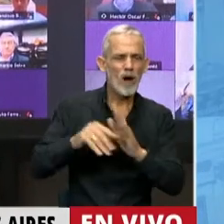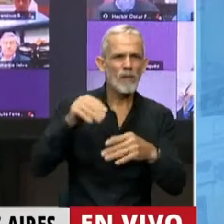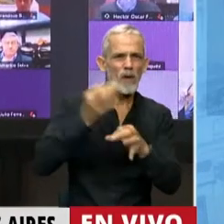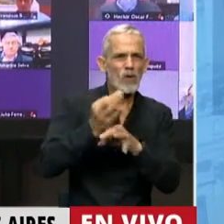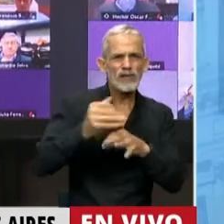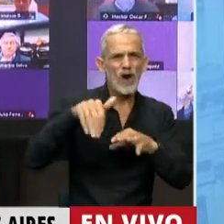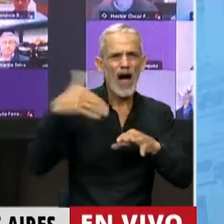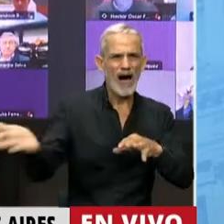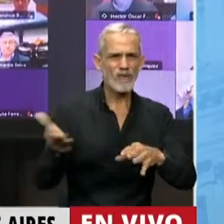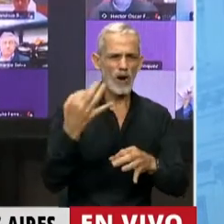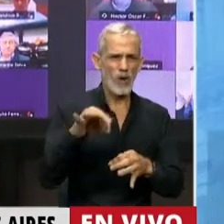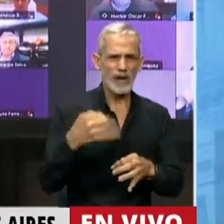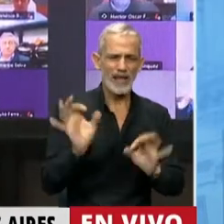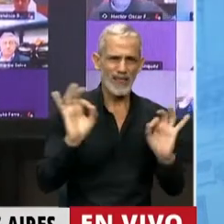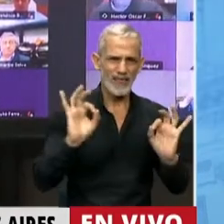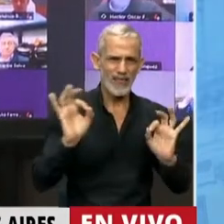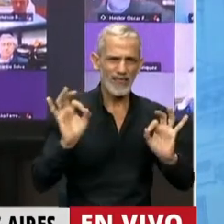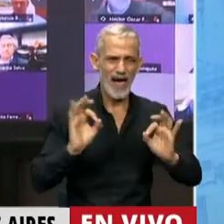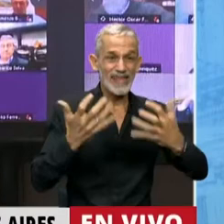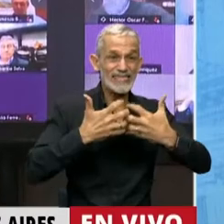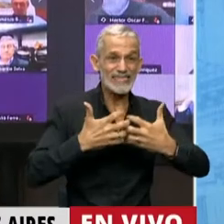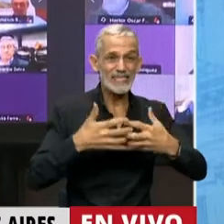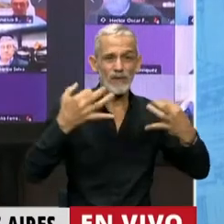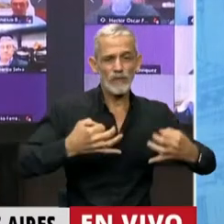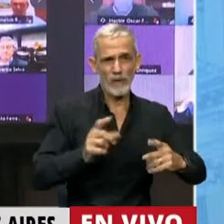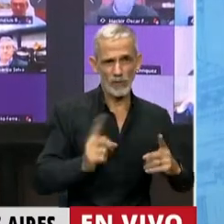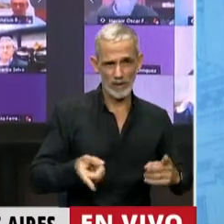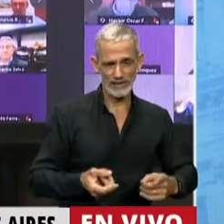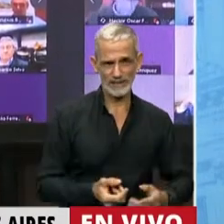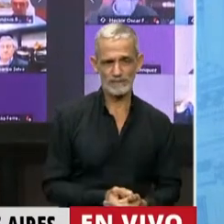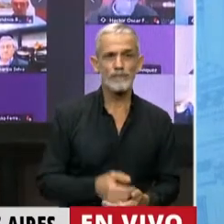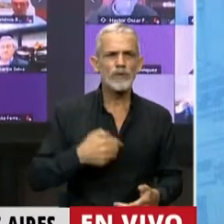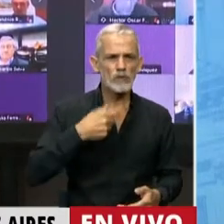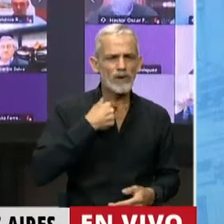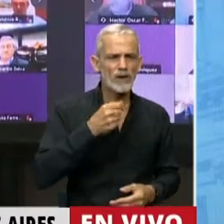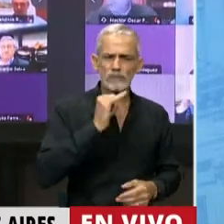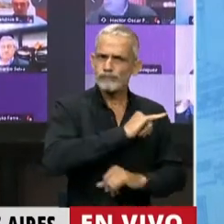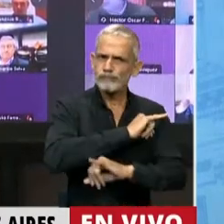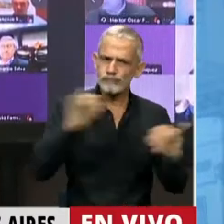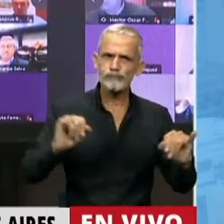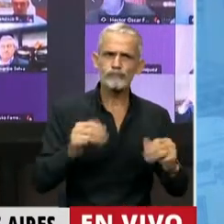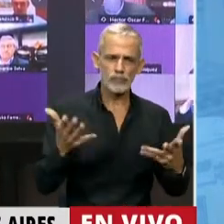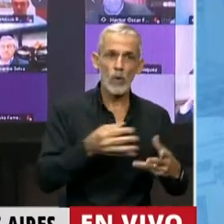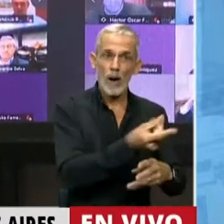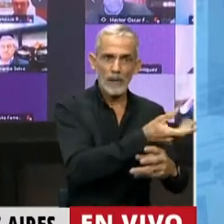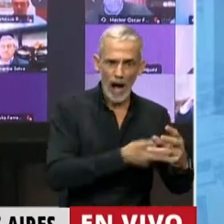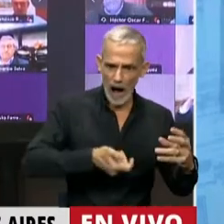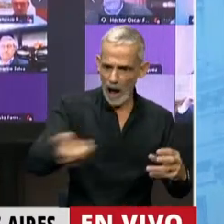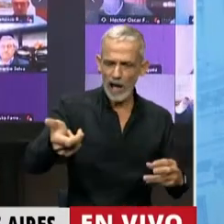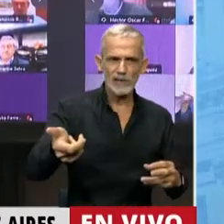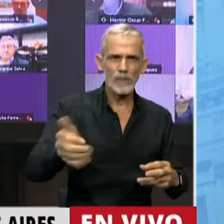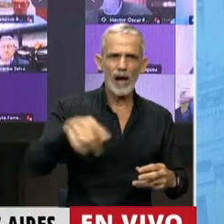educación obligatoria y el sistema formal. Quiero llamar la atención, se desvían muchos